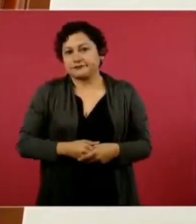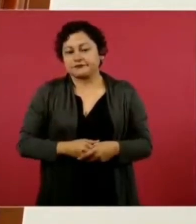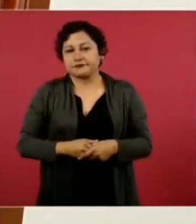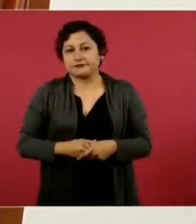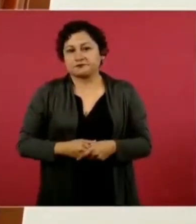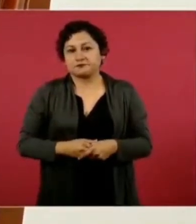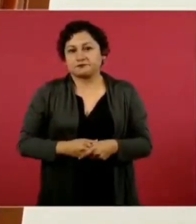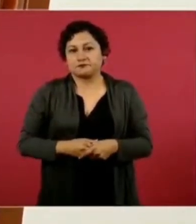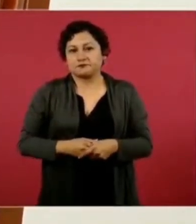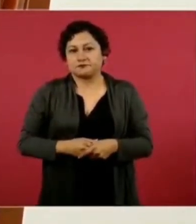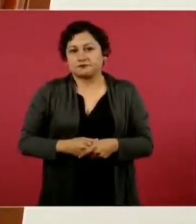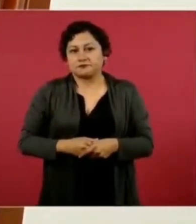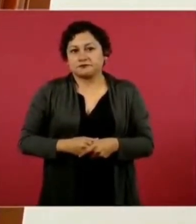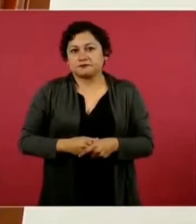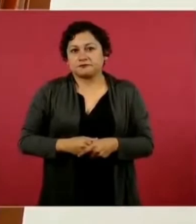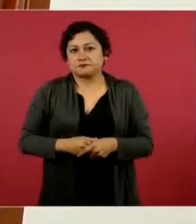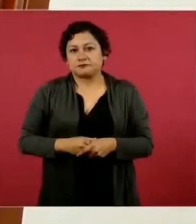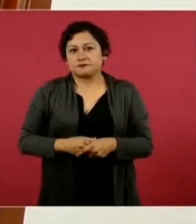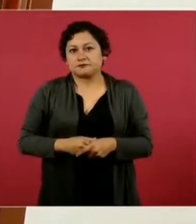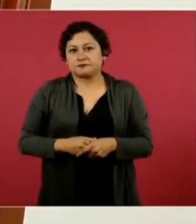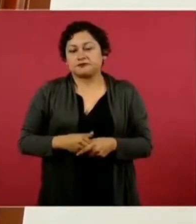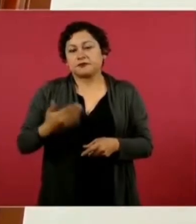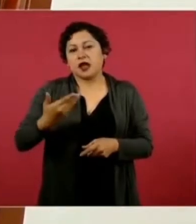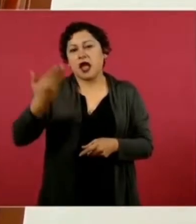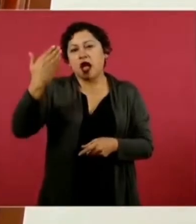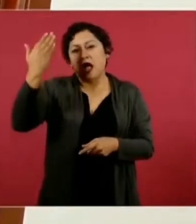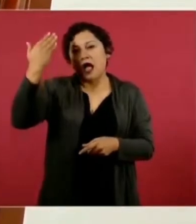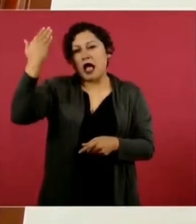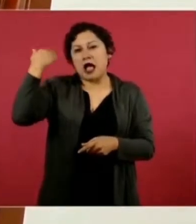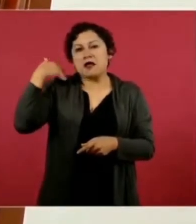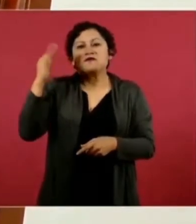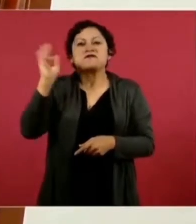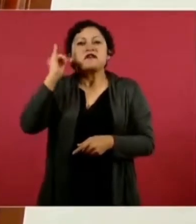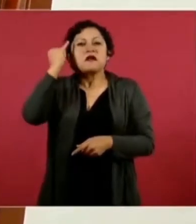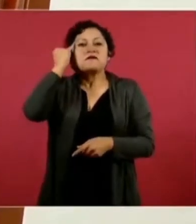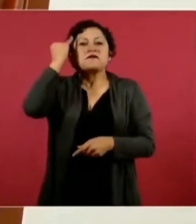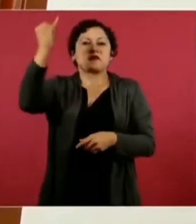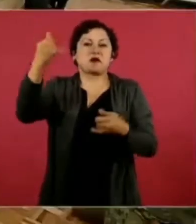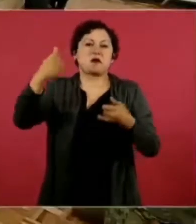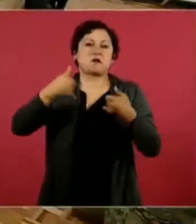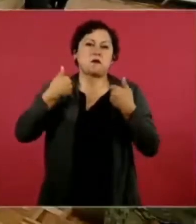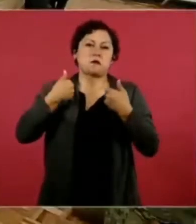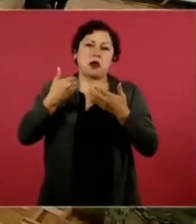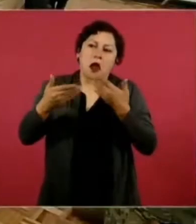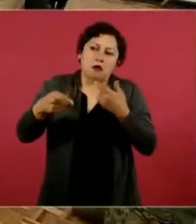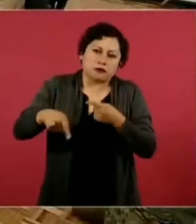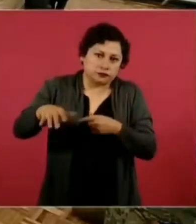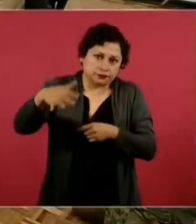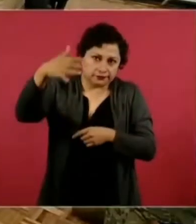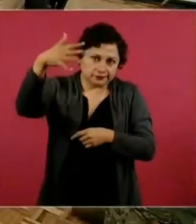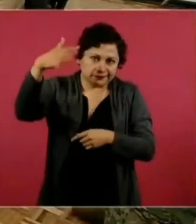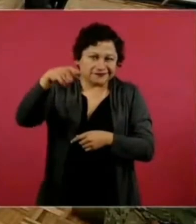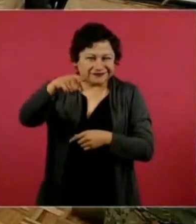que ya son adultos ahora, ¿no? ¿Cómo se llamaban los robocots?